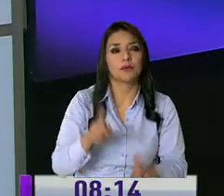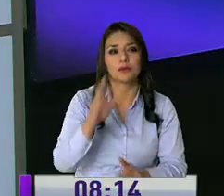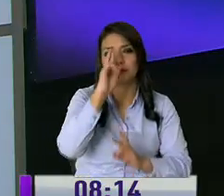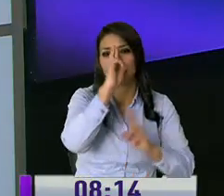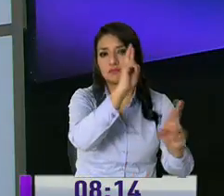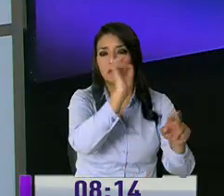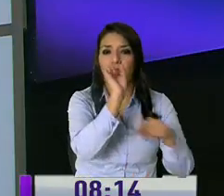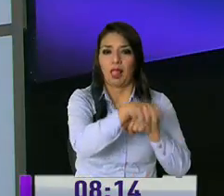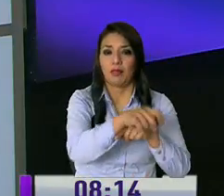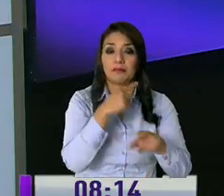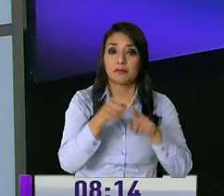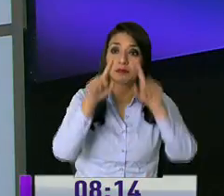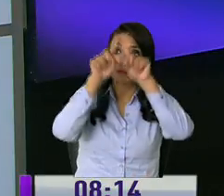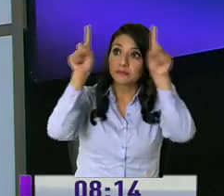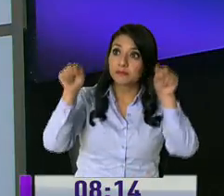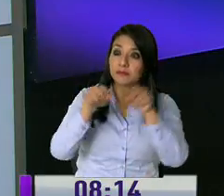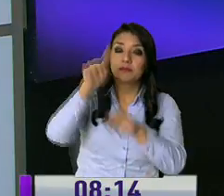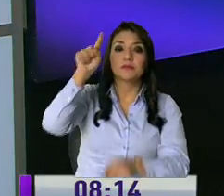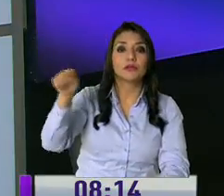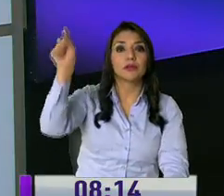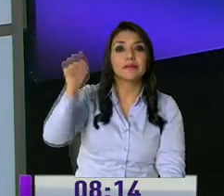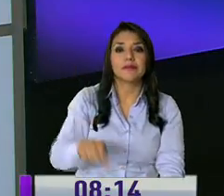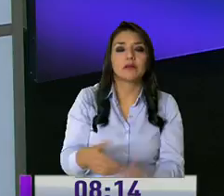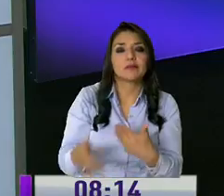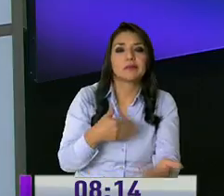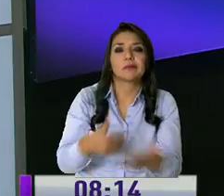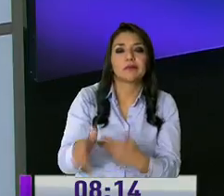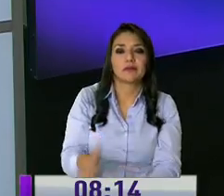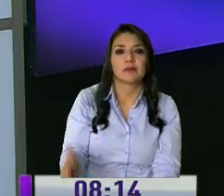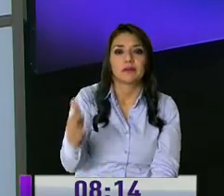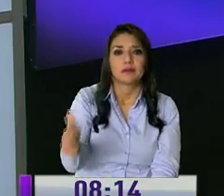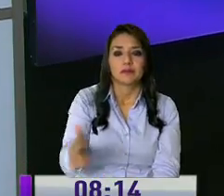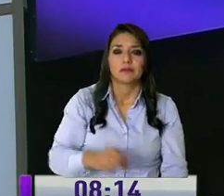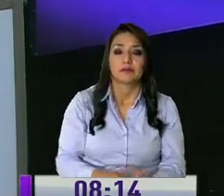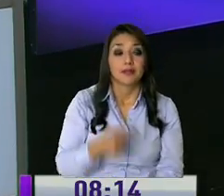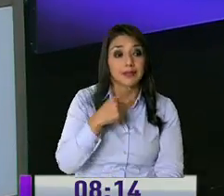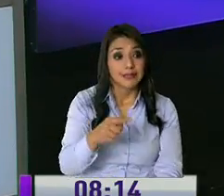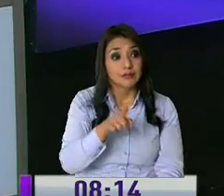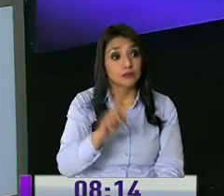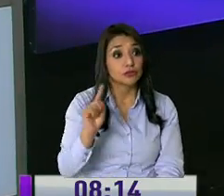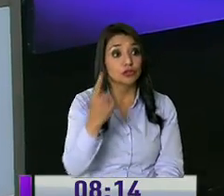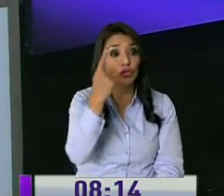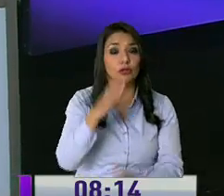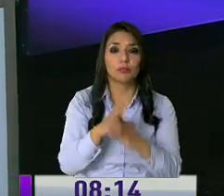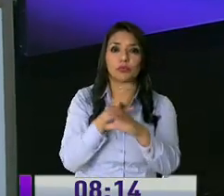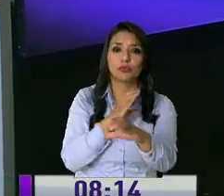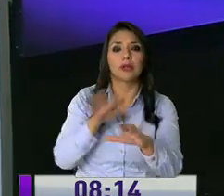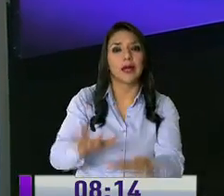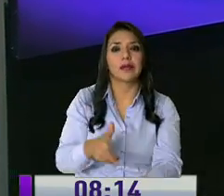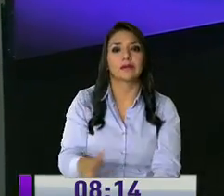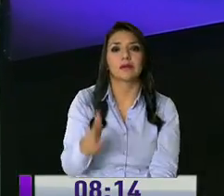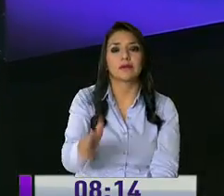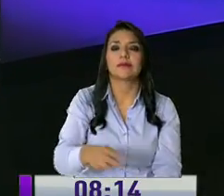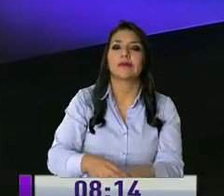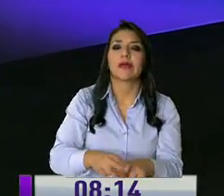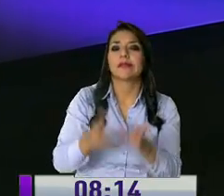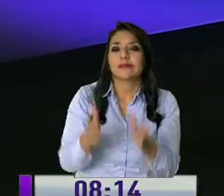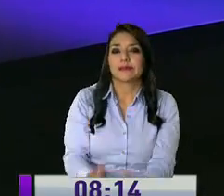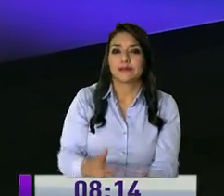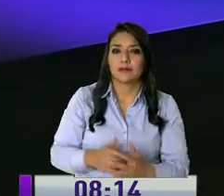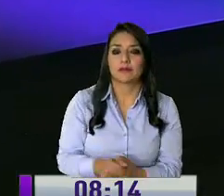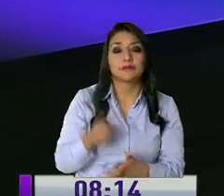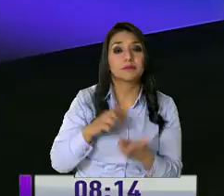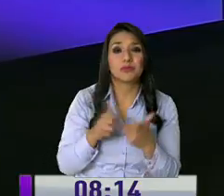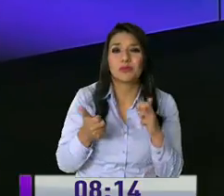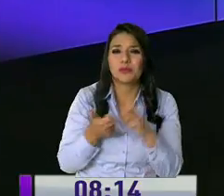hay un letrerito que dice no parquear ahí nos parqueamos hay un letrerito que dice parqueo solo para buses ahí parquean los taxistas hay un